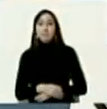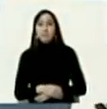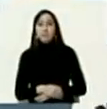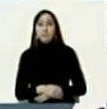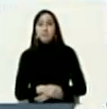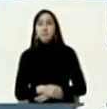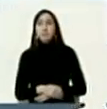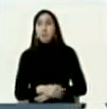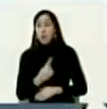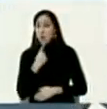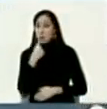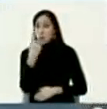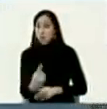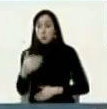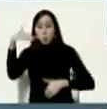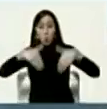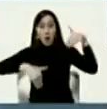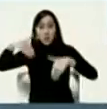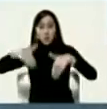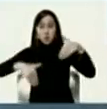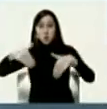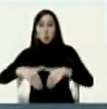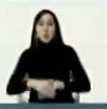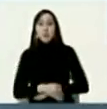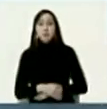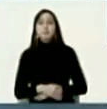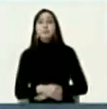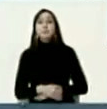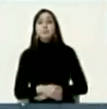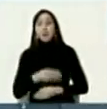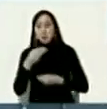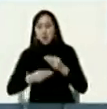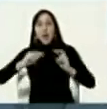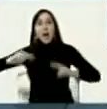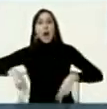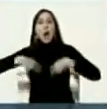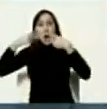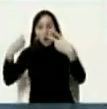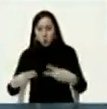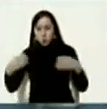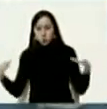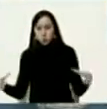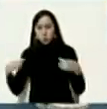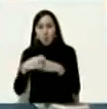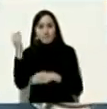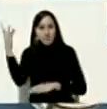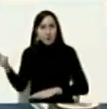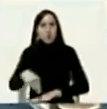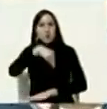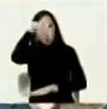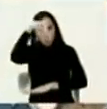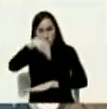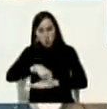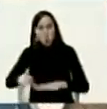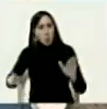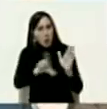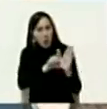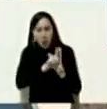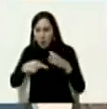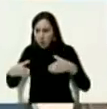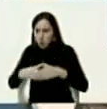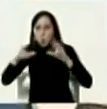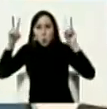y dijimos las elecciones del 6 de diciembre van a renovar el poder legislativo de Venezuela van a ser un nuevo poder